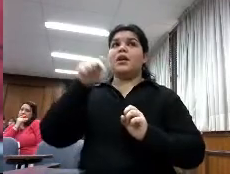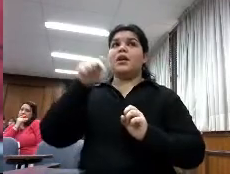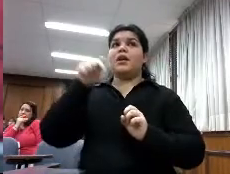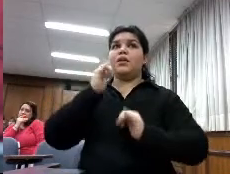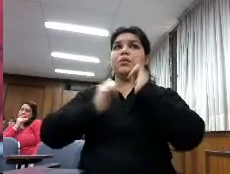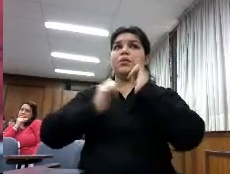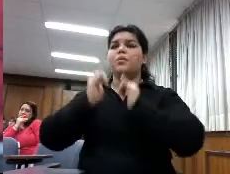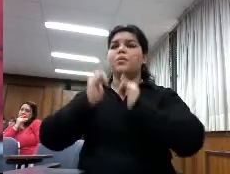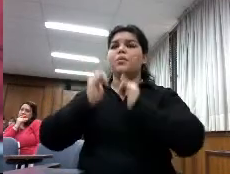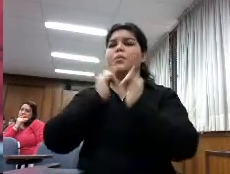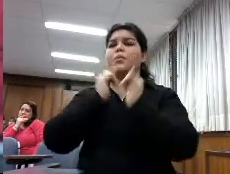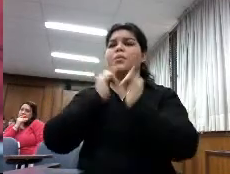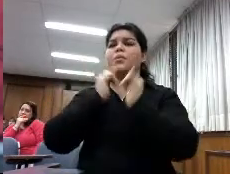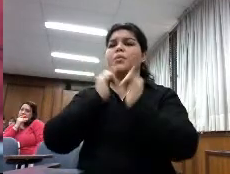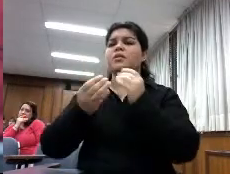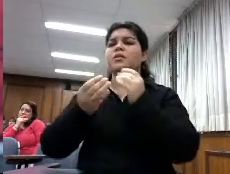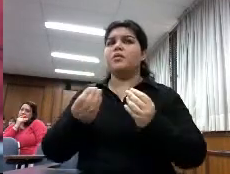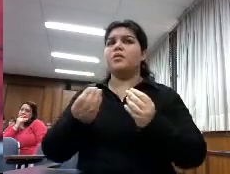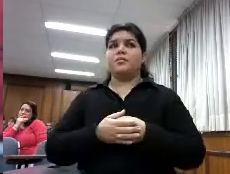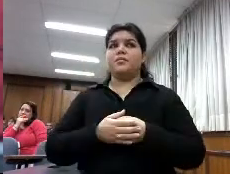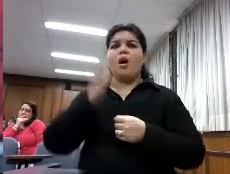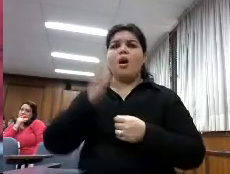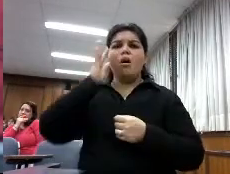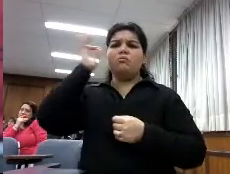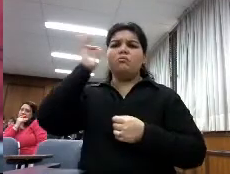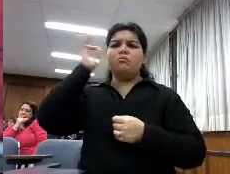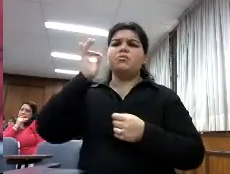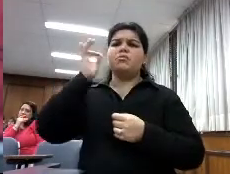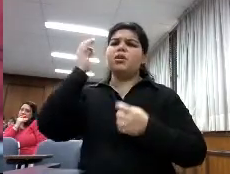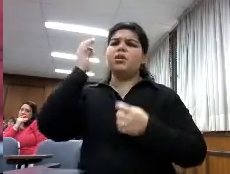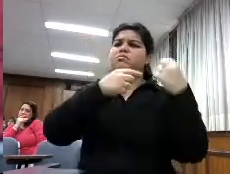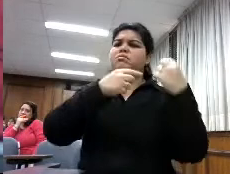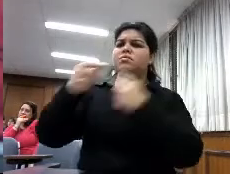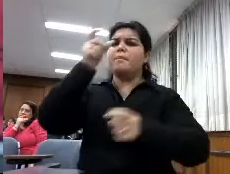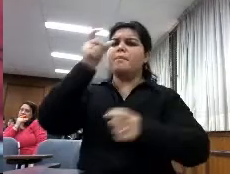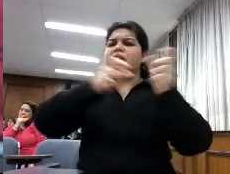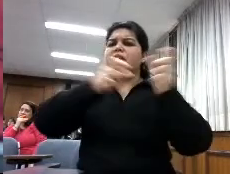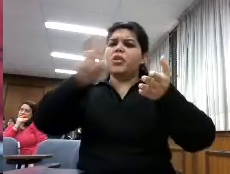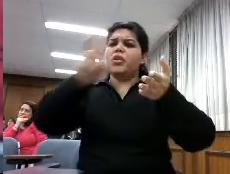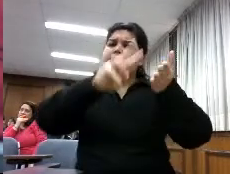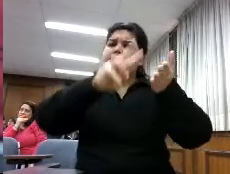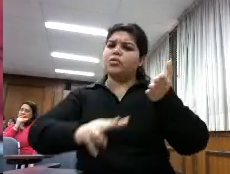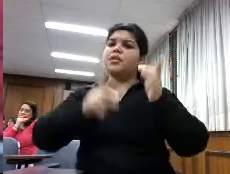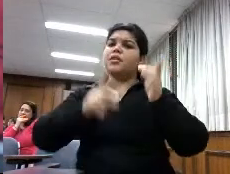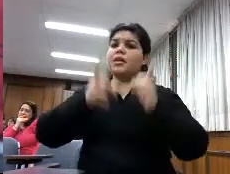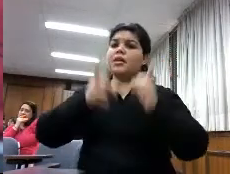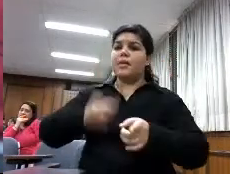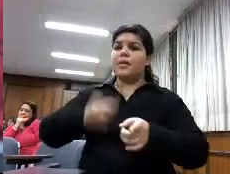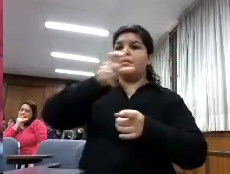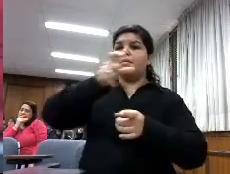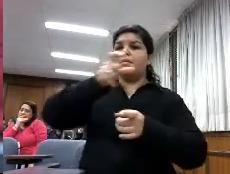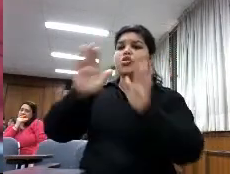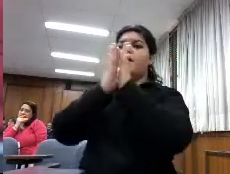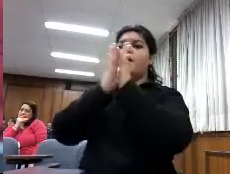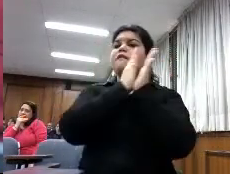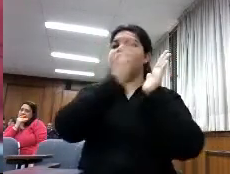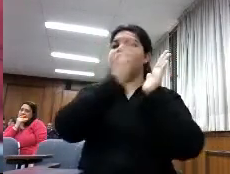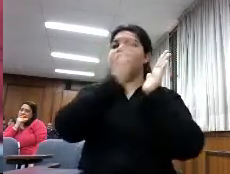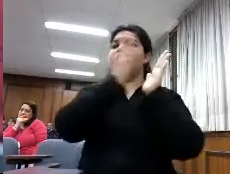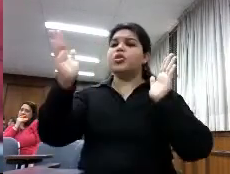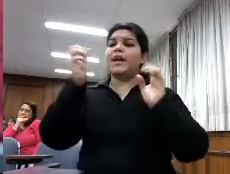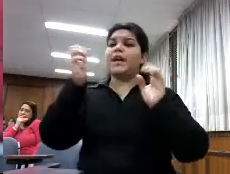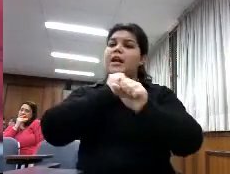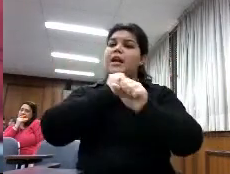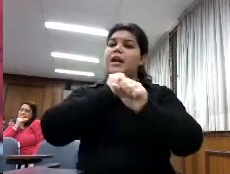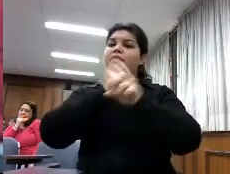las perspectivas de los lectores pero también de los bibliotecarios en torno al libro digital en torno al